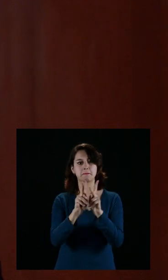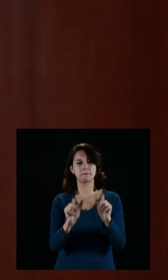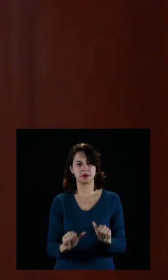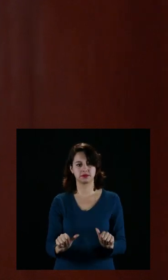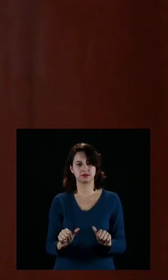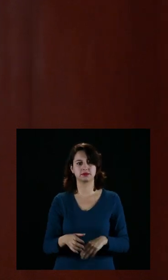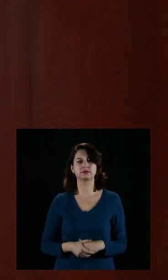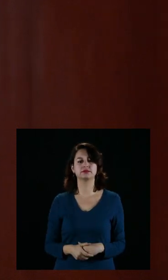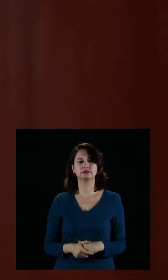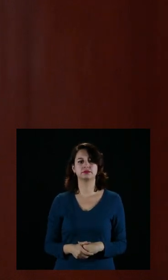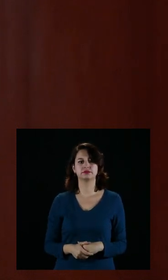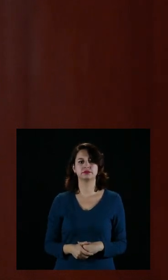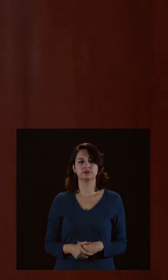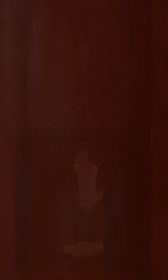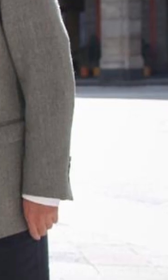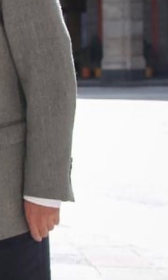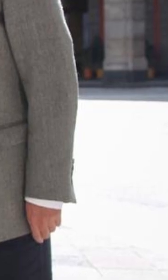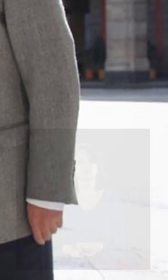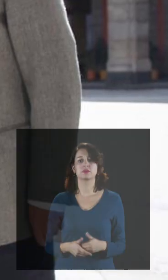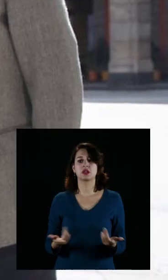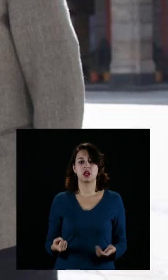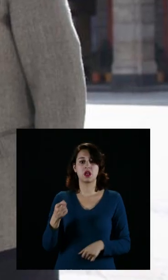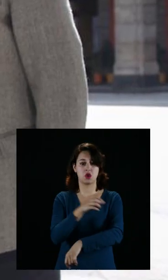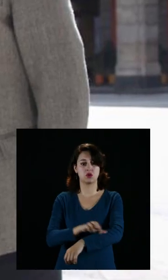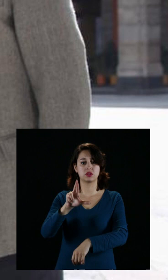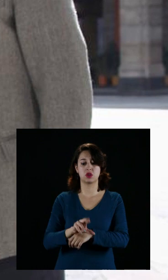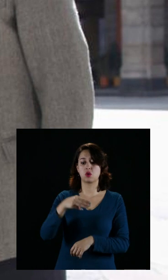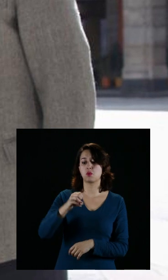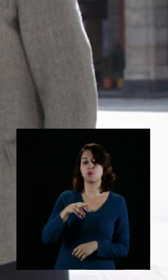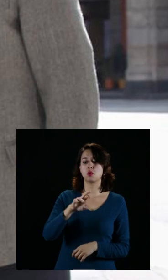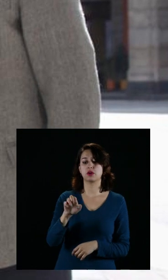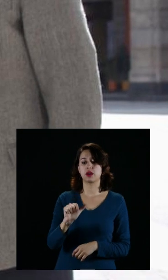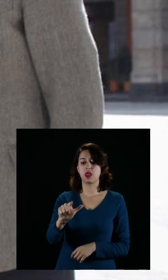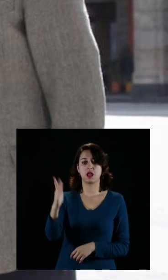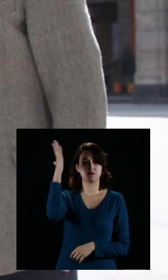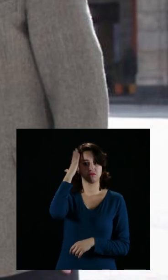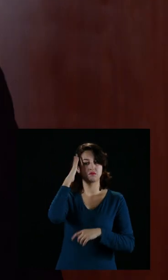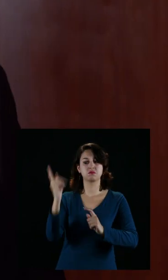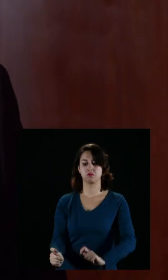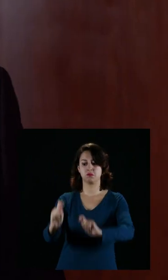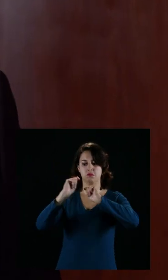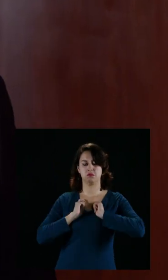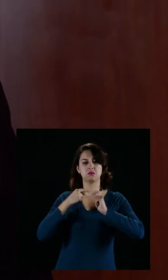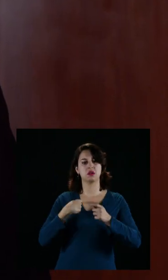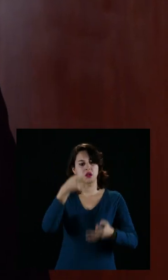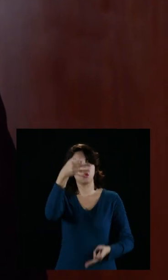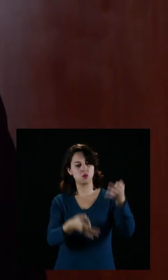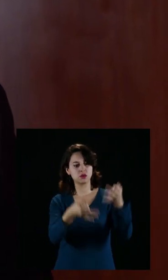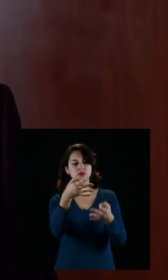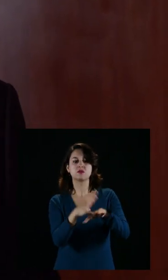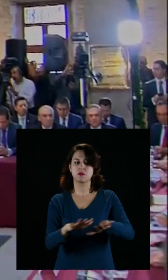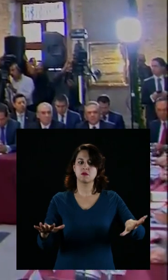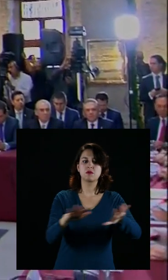una convivencia en paz. Encabezado por instrucciones del coordinador Ricardo Monreal, la reforma al poder